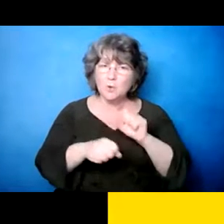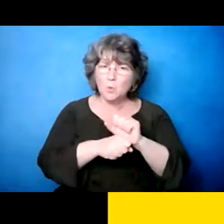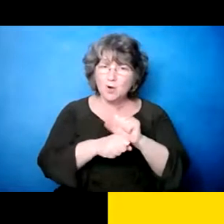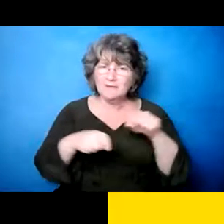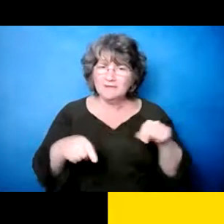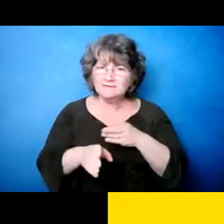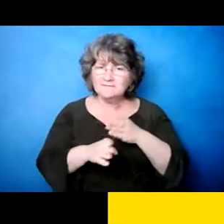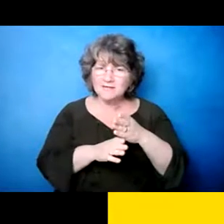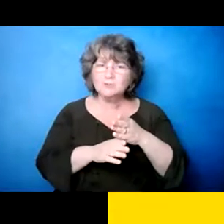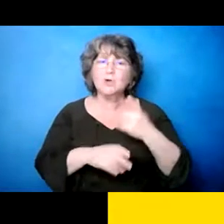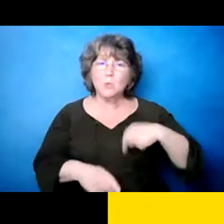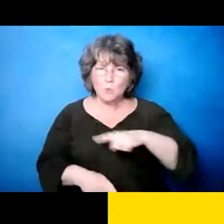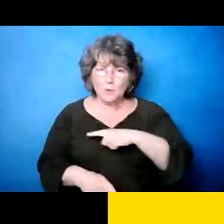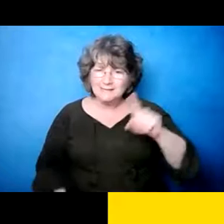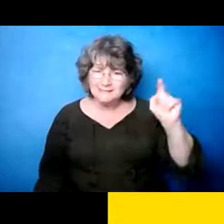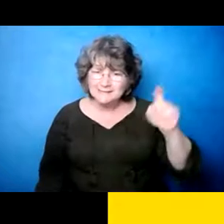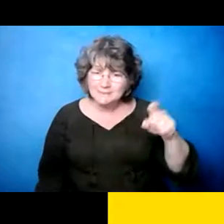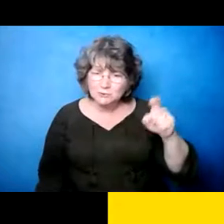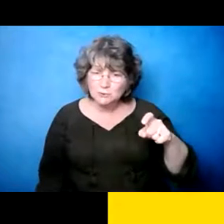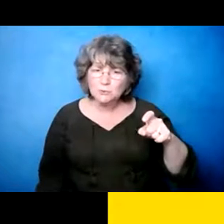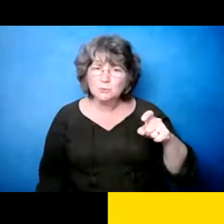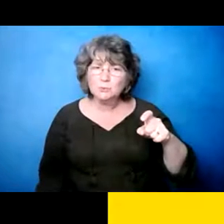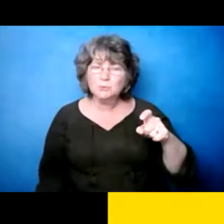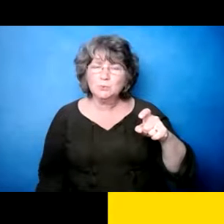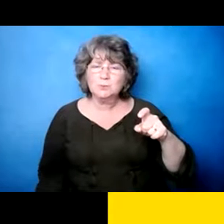Nosotros necesitamos, eh.